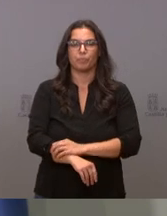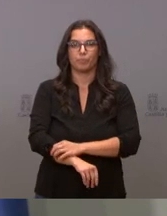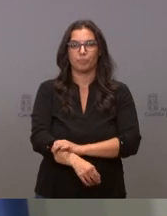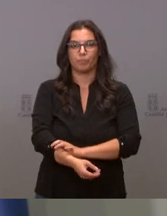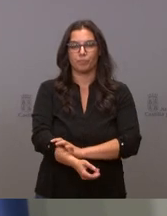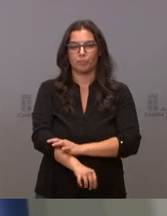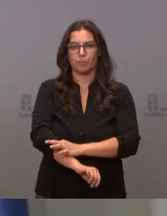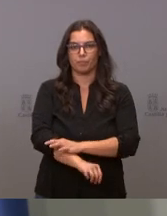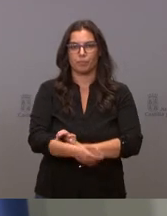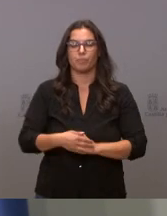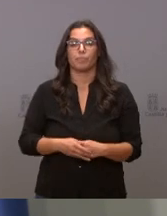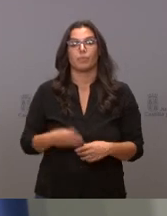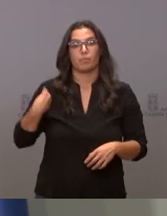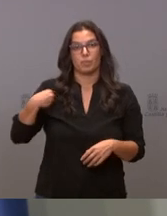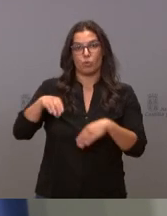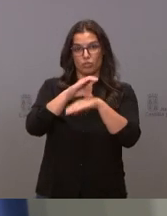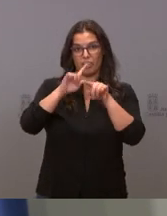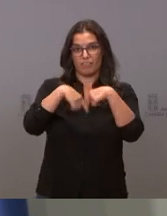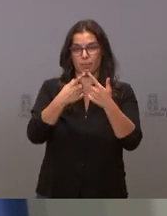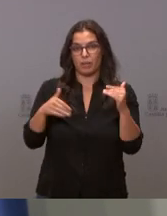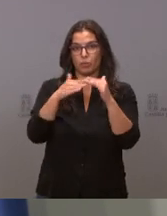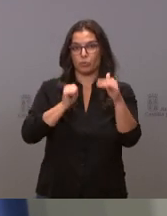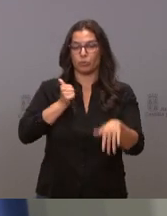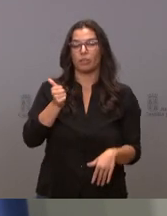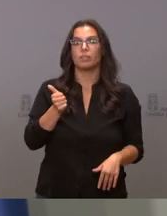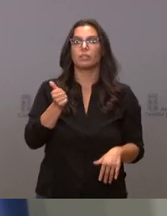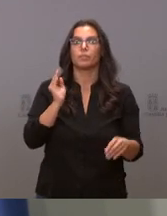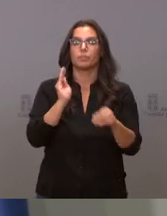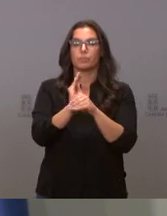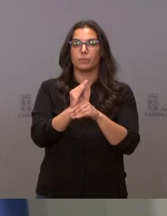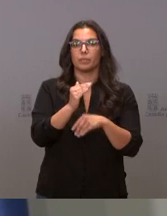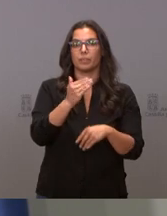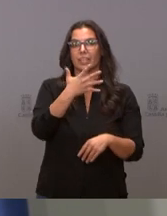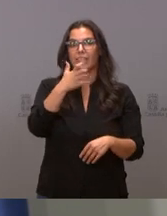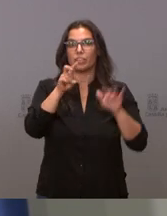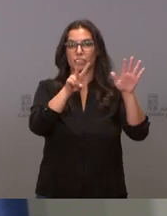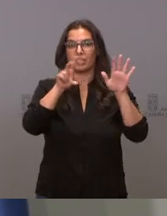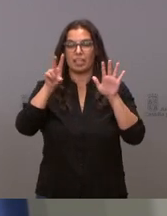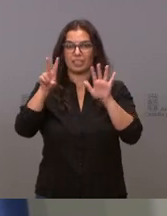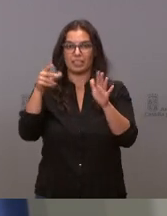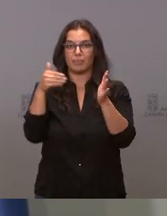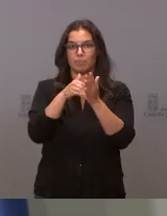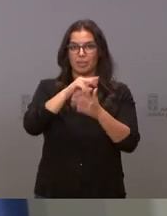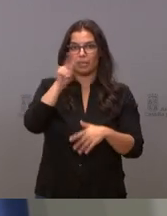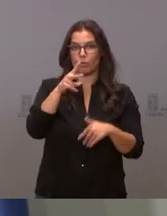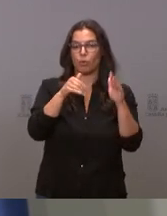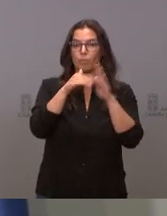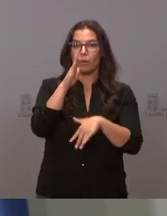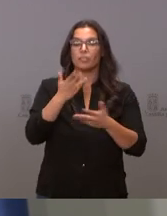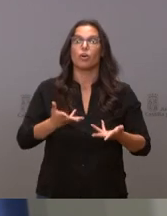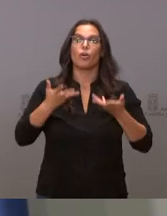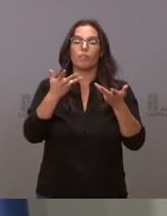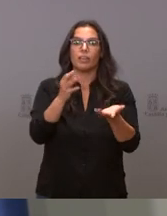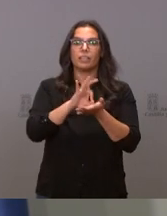La Consejería también de Familia y de Igualdad de Oportunidades financia con más de 577.000 euros la prestación del servicio de estancias